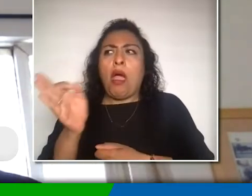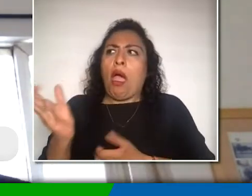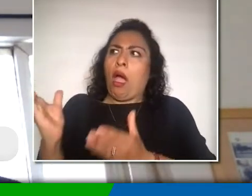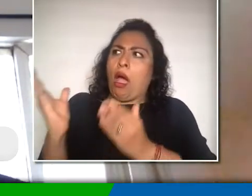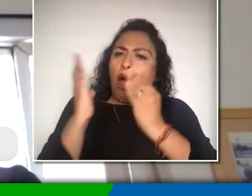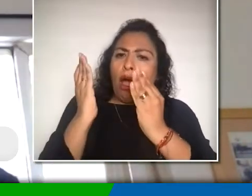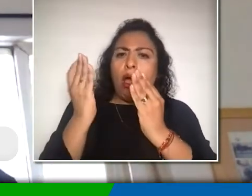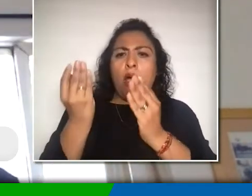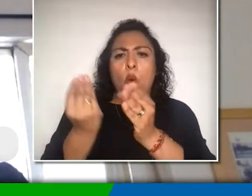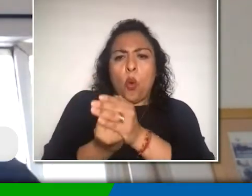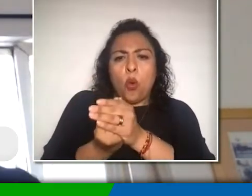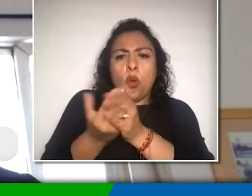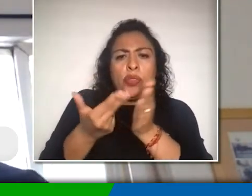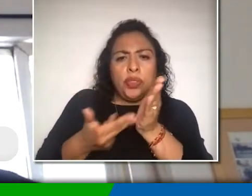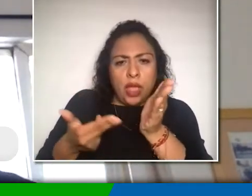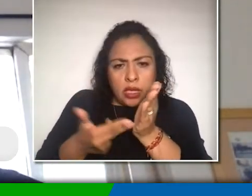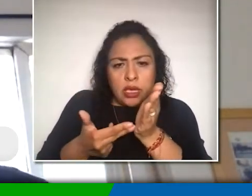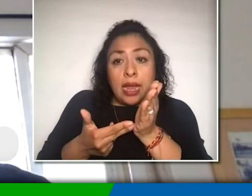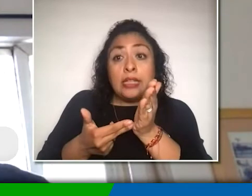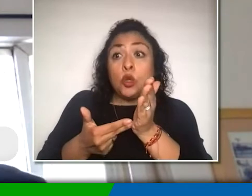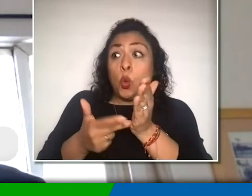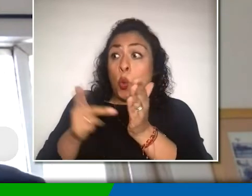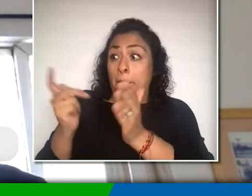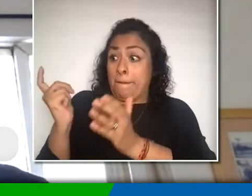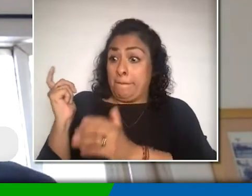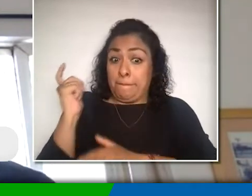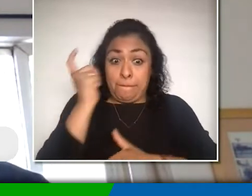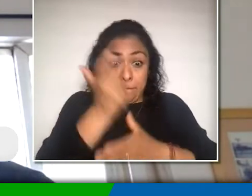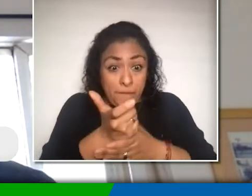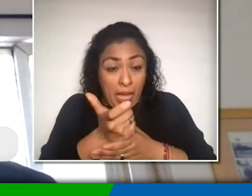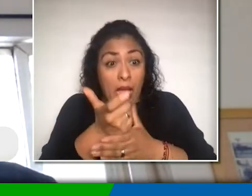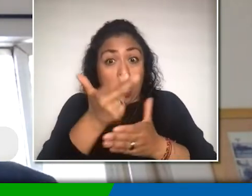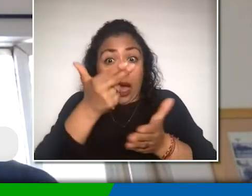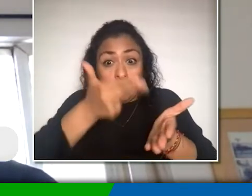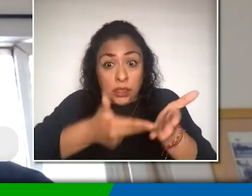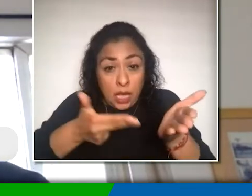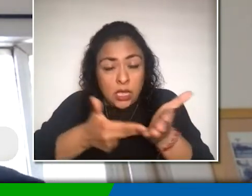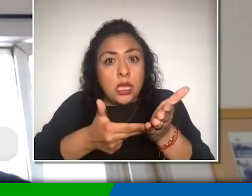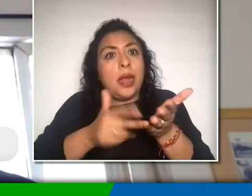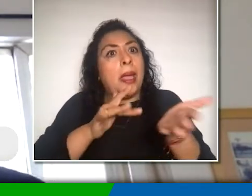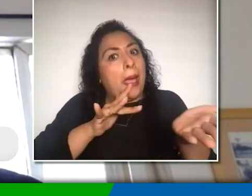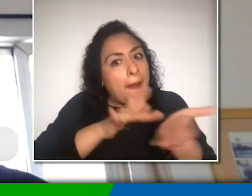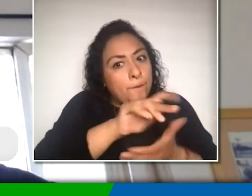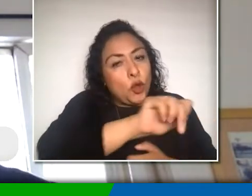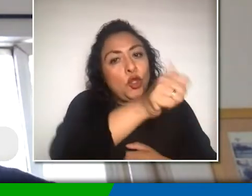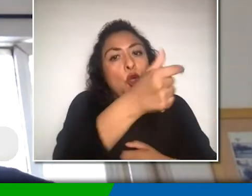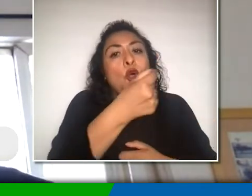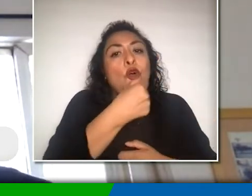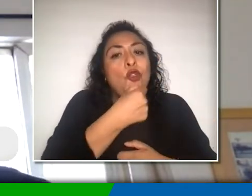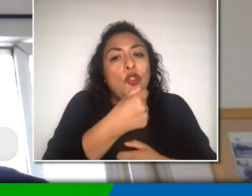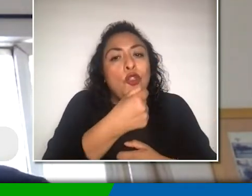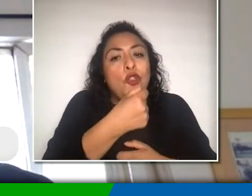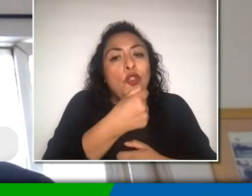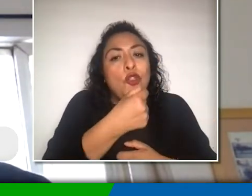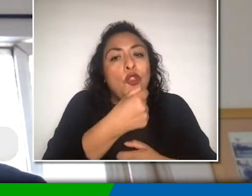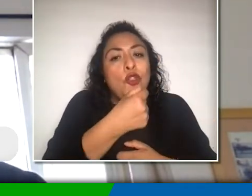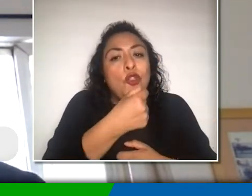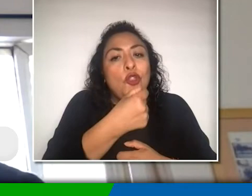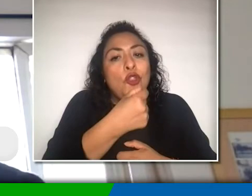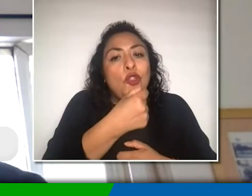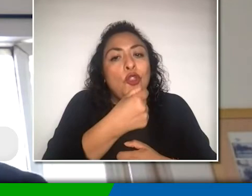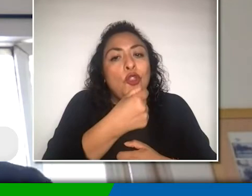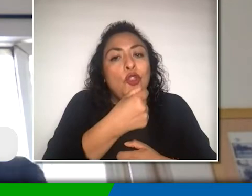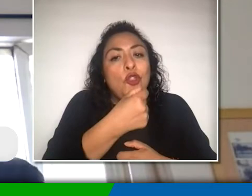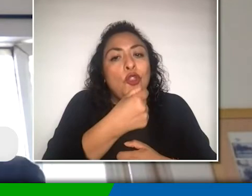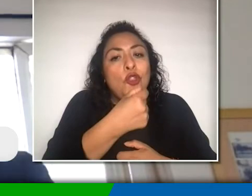pagando su cuota están apoyando a otro niño que no puede pagar la cuota completa, que paga una cuota simbólica de recuperación, a